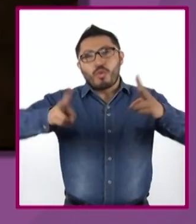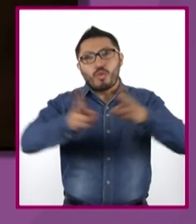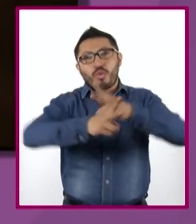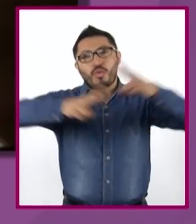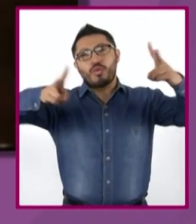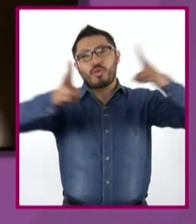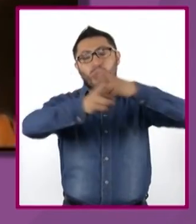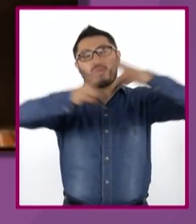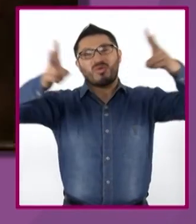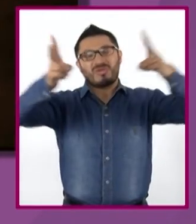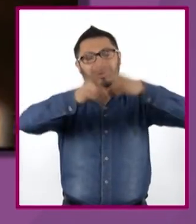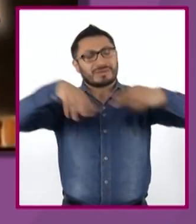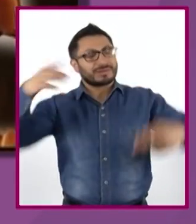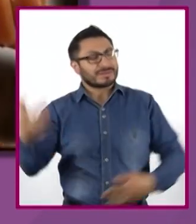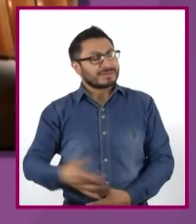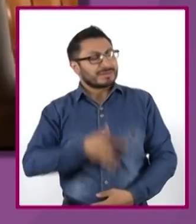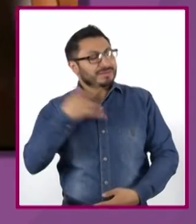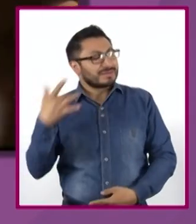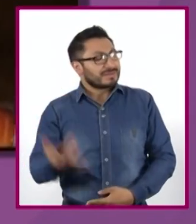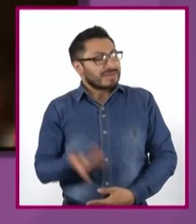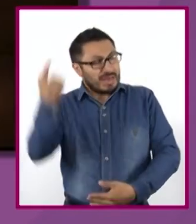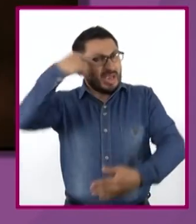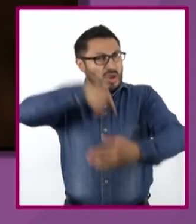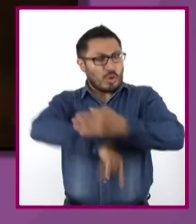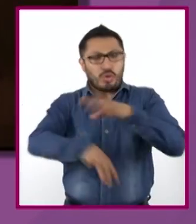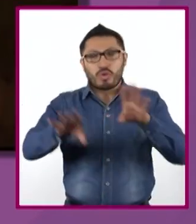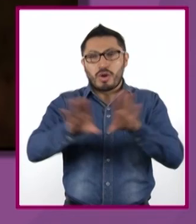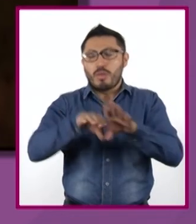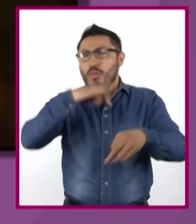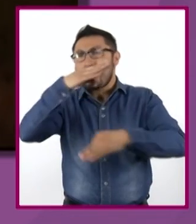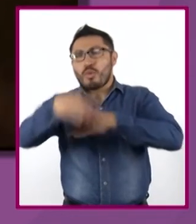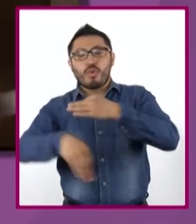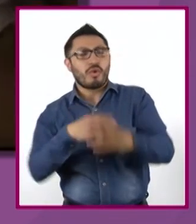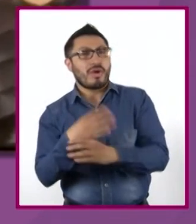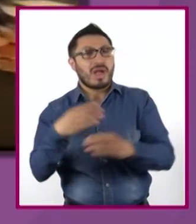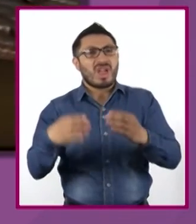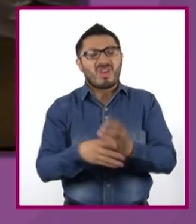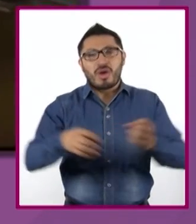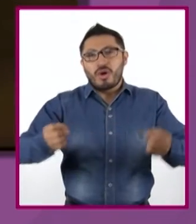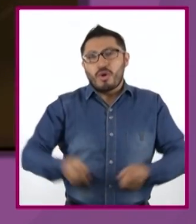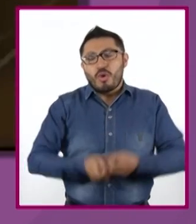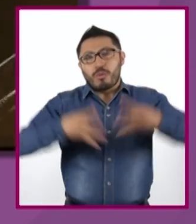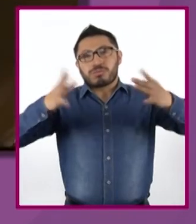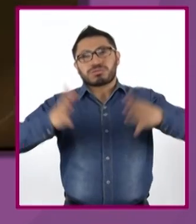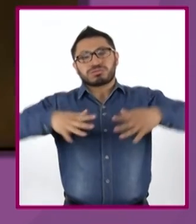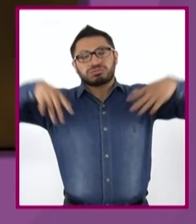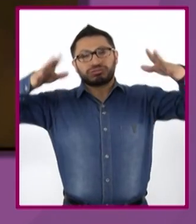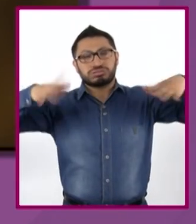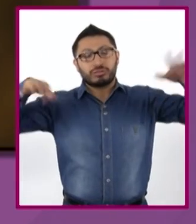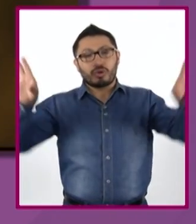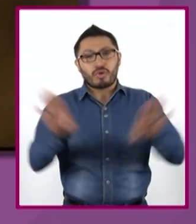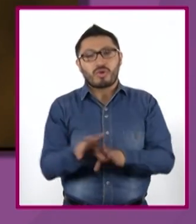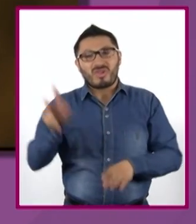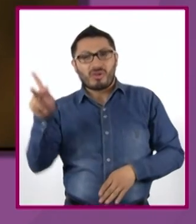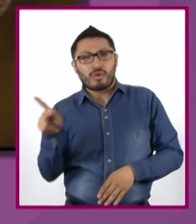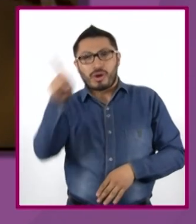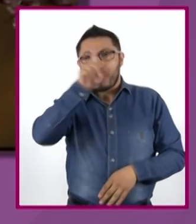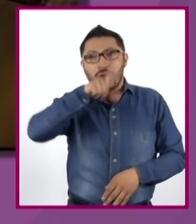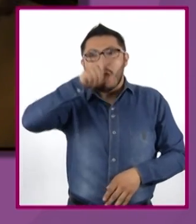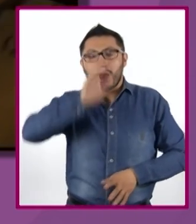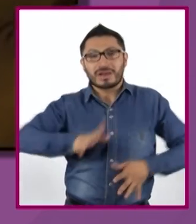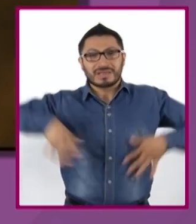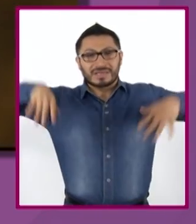las semillas de su interior, harán que todo se vaya y regrese como las águilas protectoras, de arriba hacia